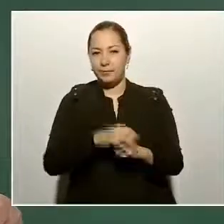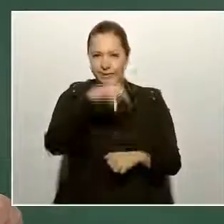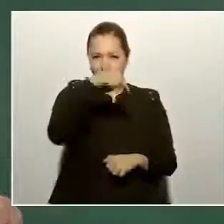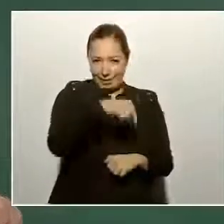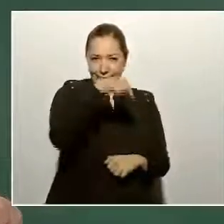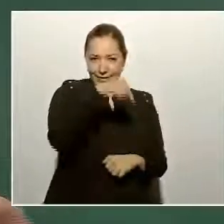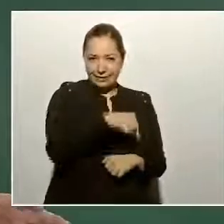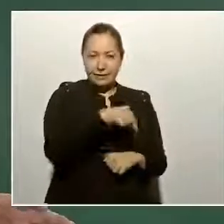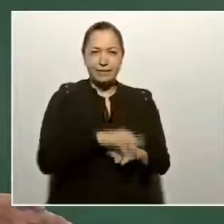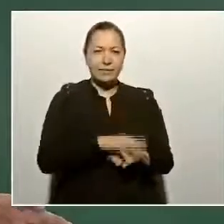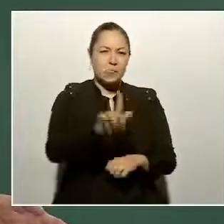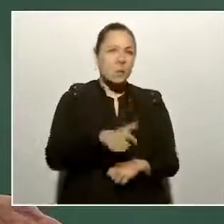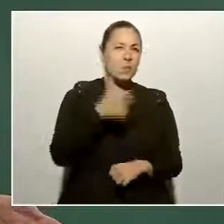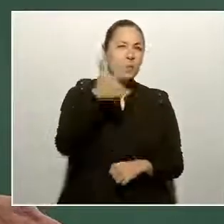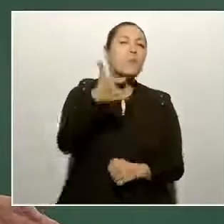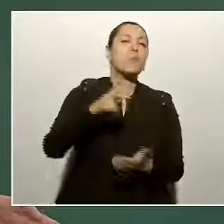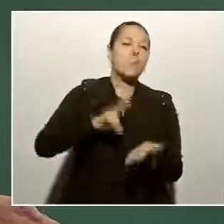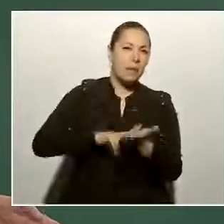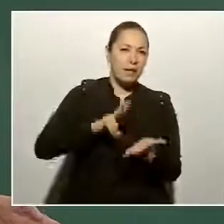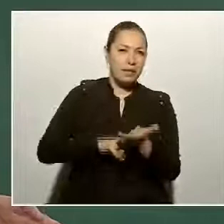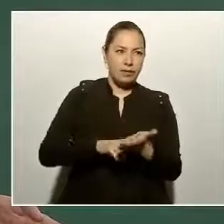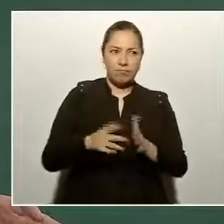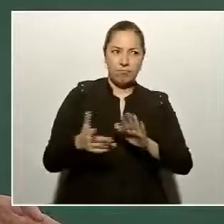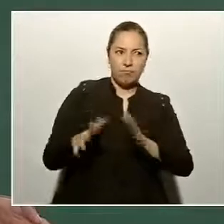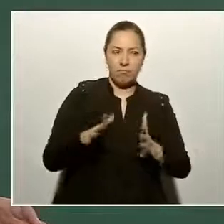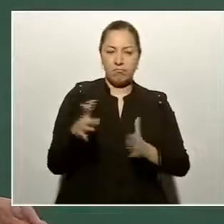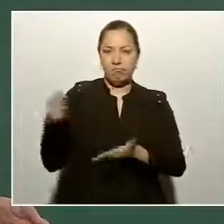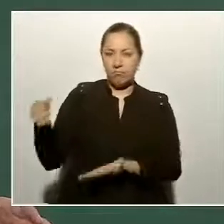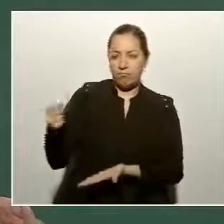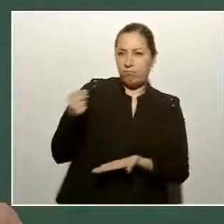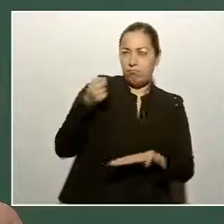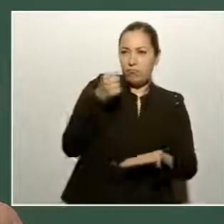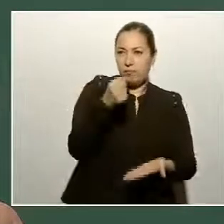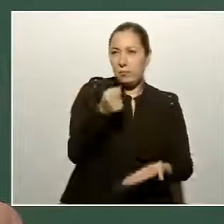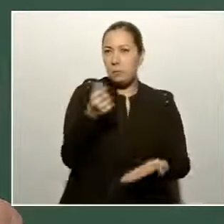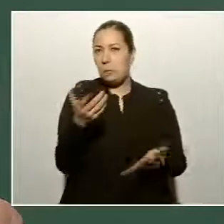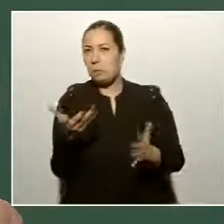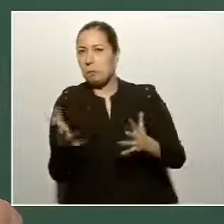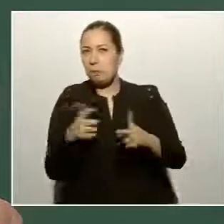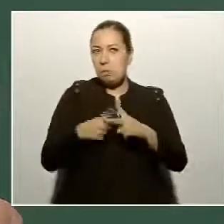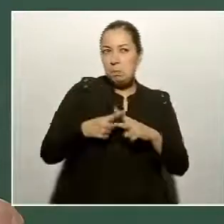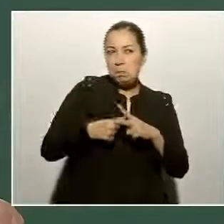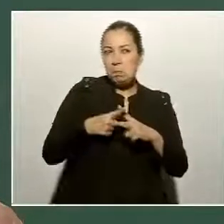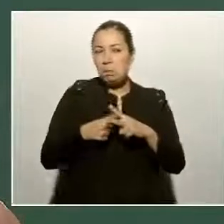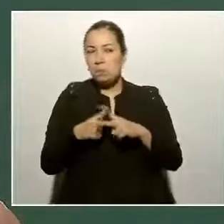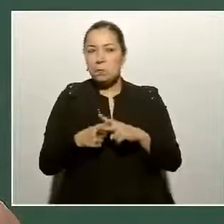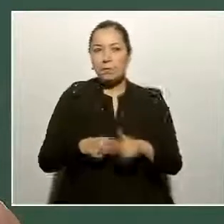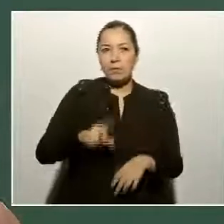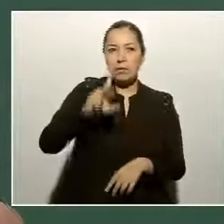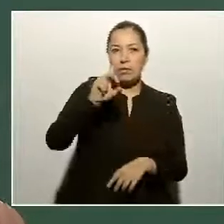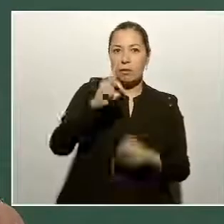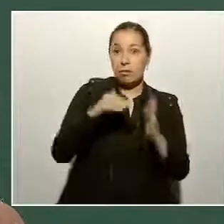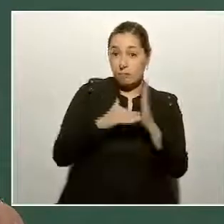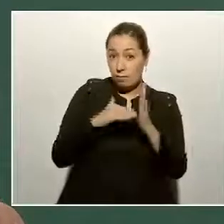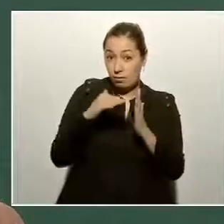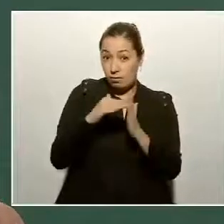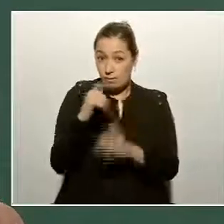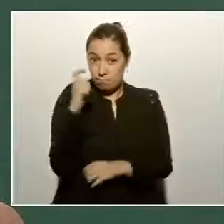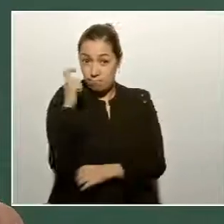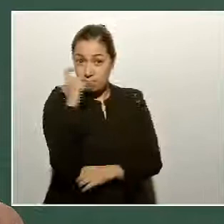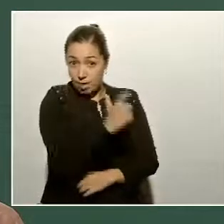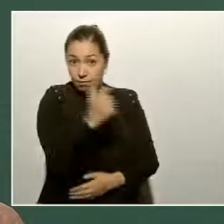significa una inversión de, cuando mucho, 30 millones de pesos,